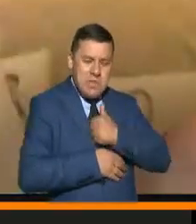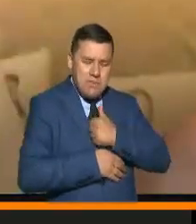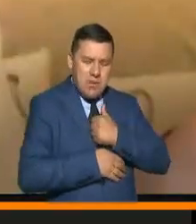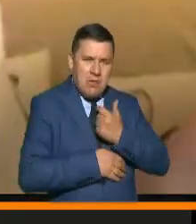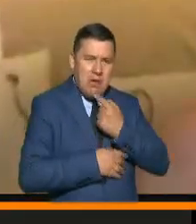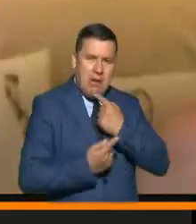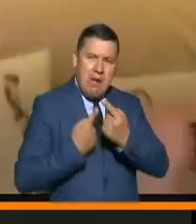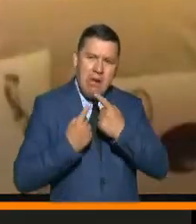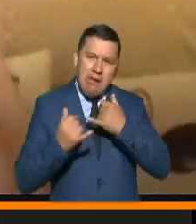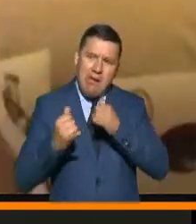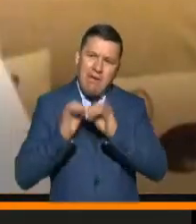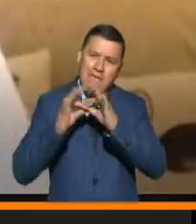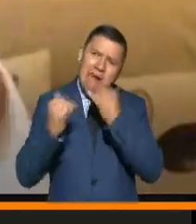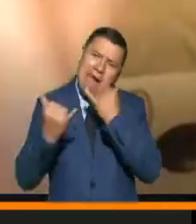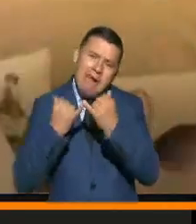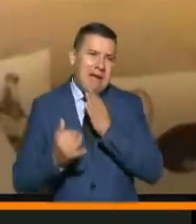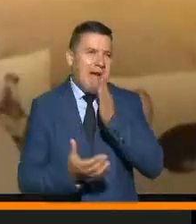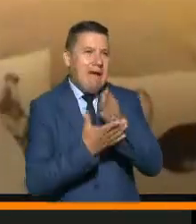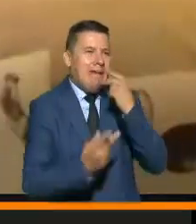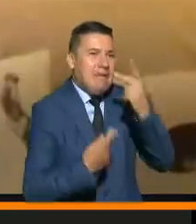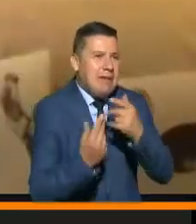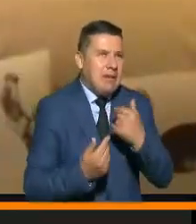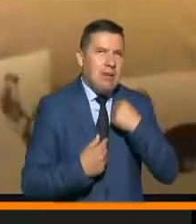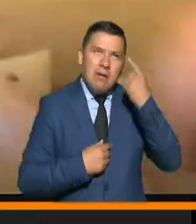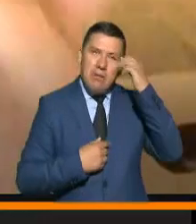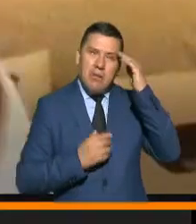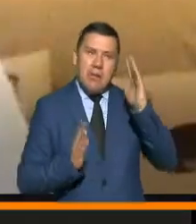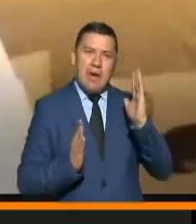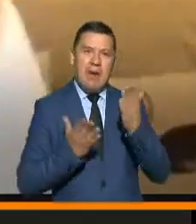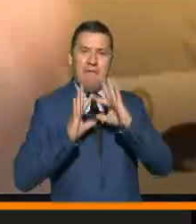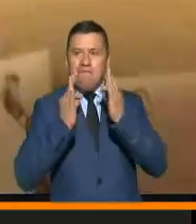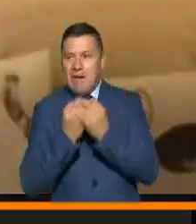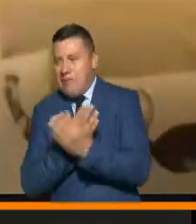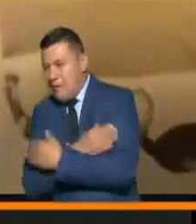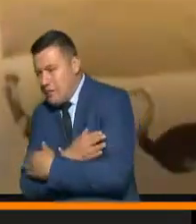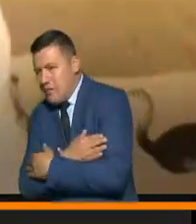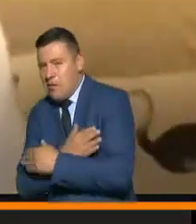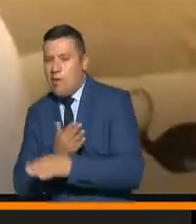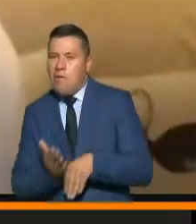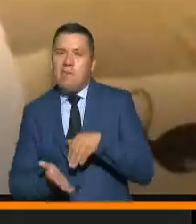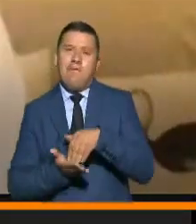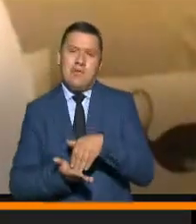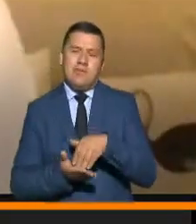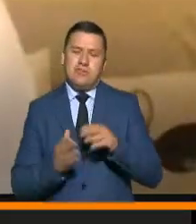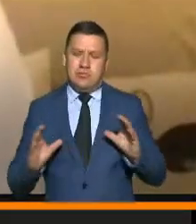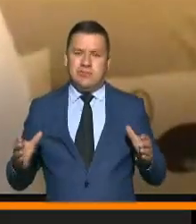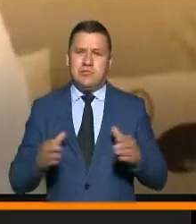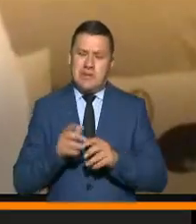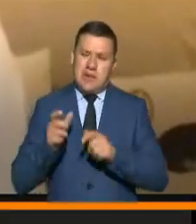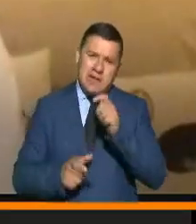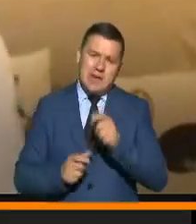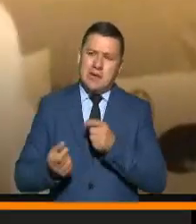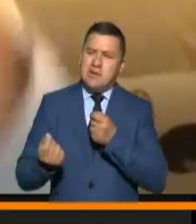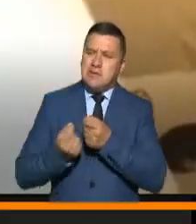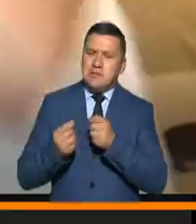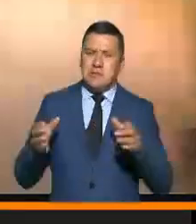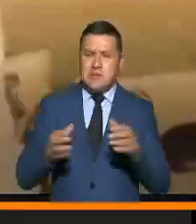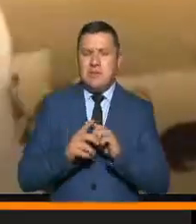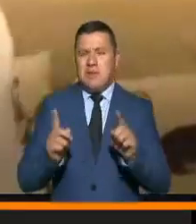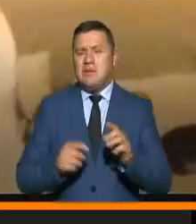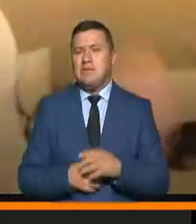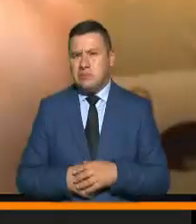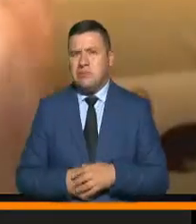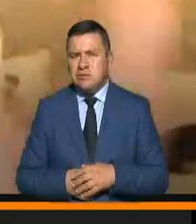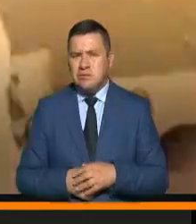hablando con nuestros seres queridos, fortaleciendo los vínculos intrafamiliares, fortaleciendo ciertos vínculos con personas cercanas, pero